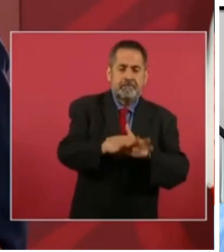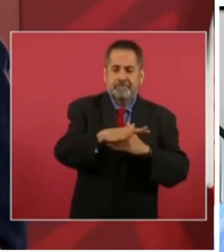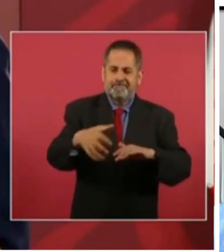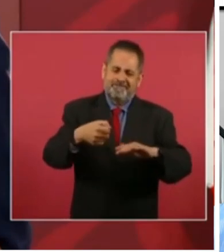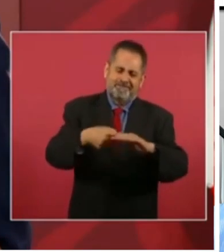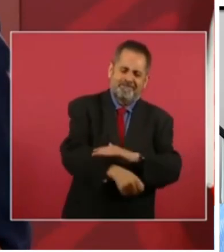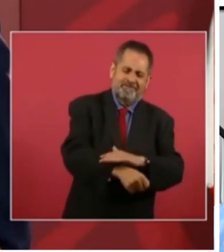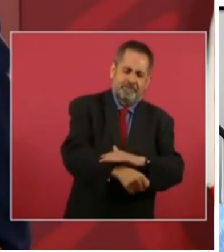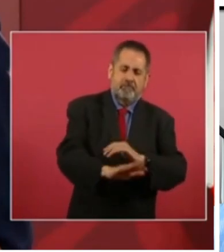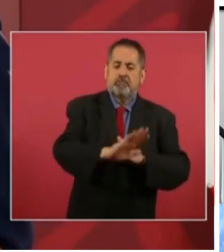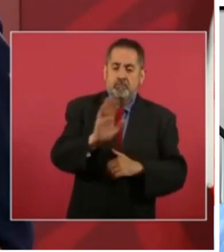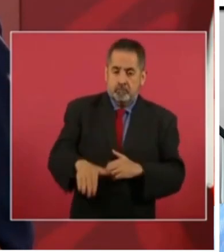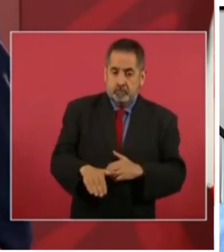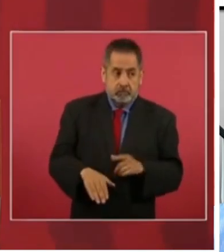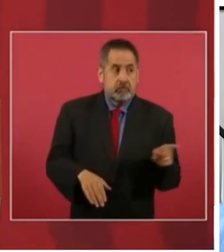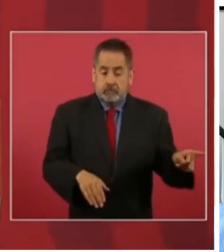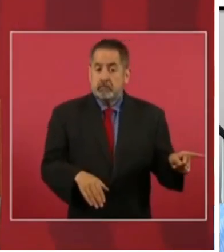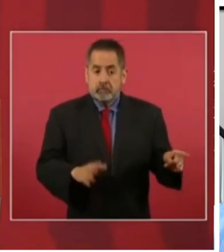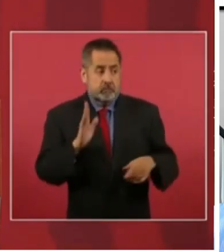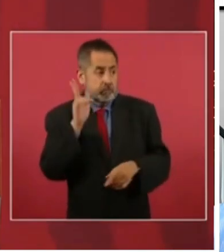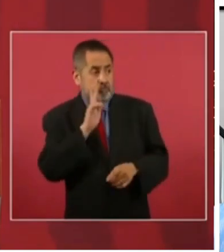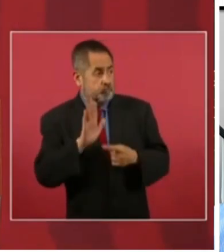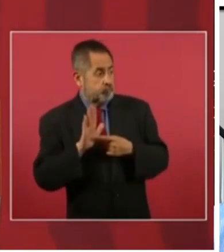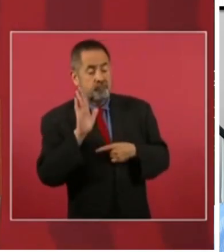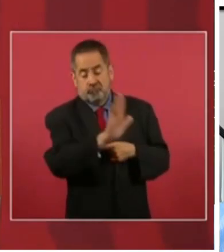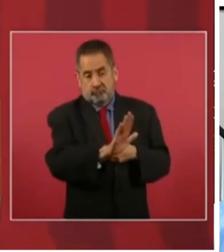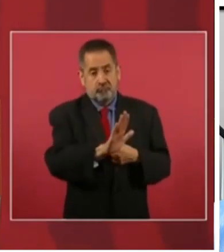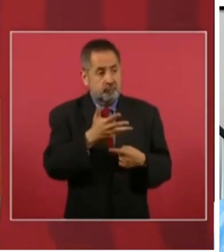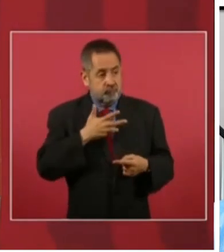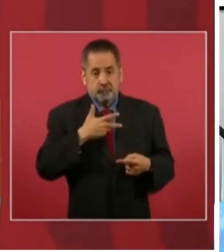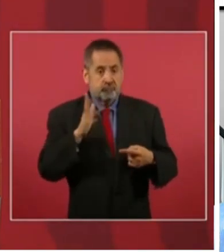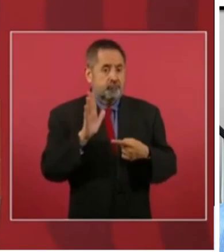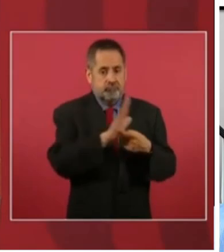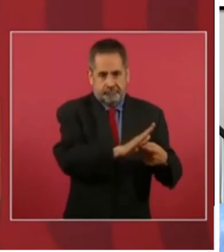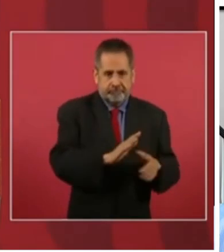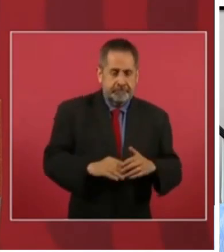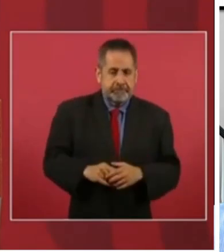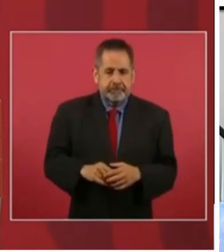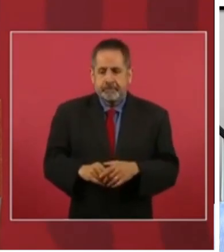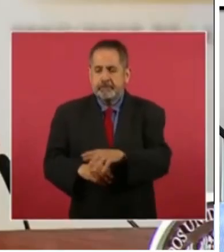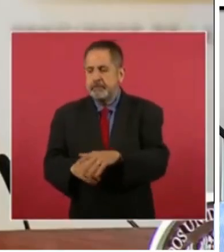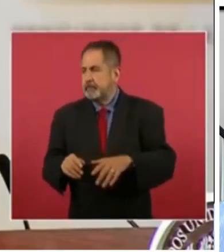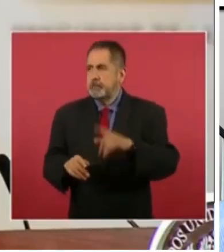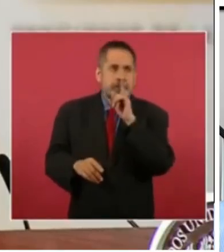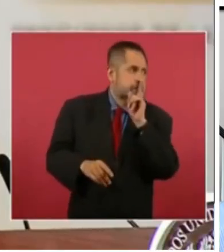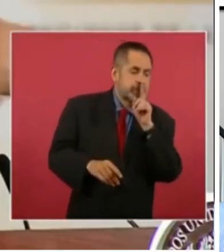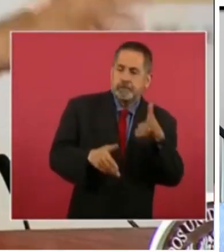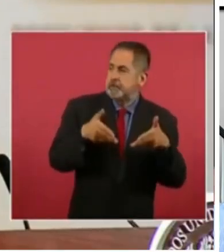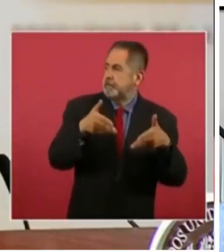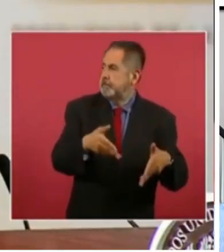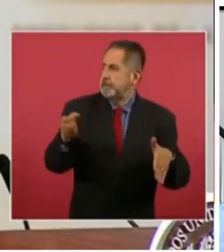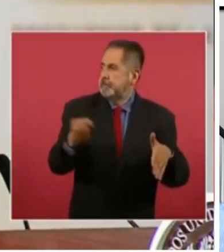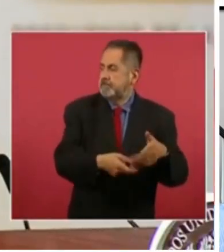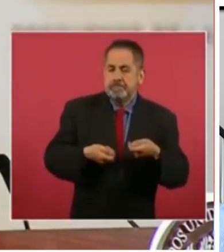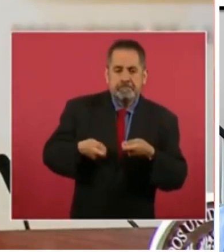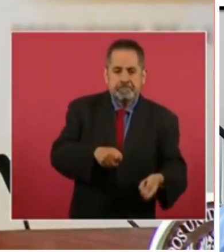mar torturándola y este la enterraron de manera clandestina y